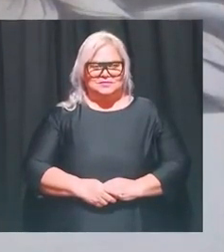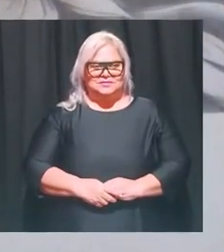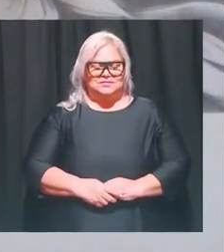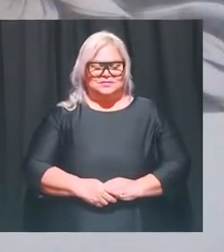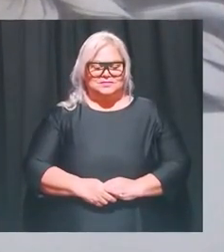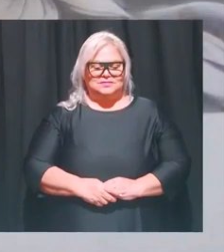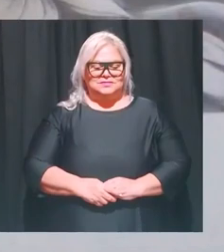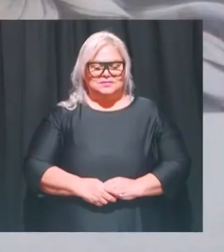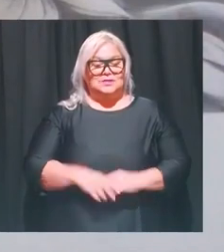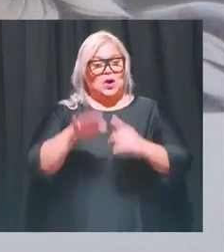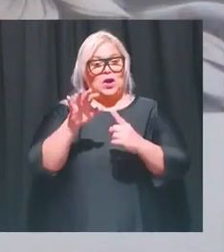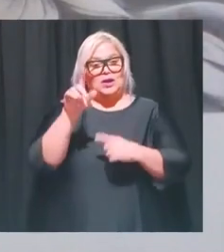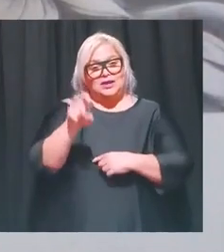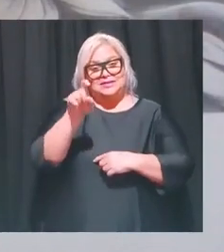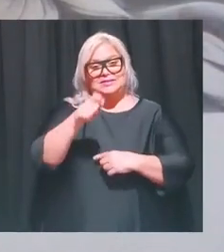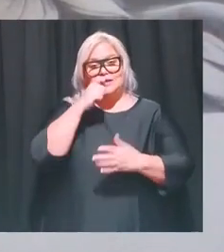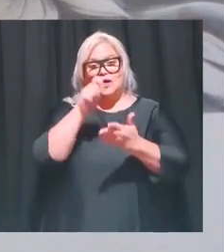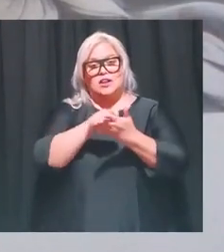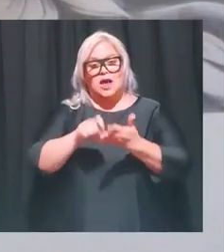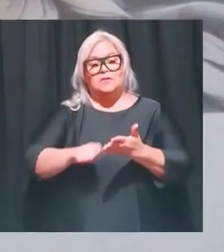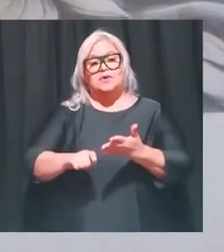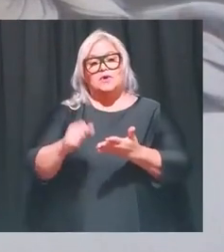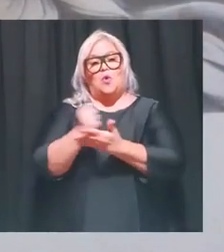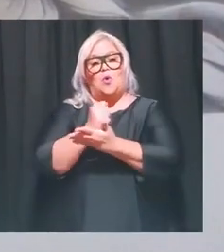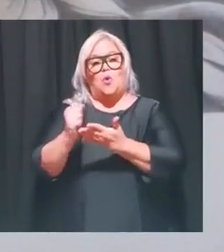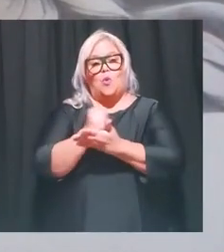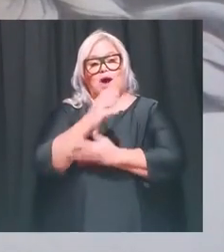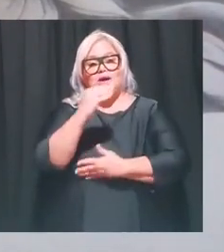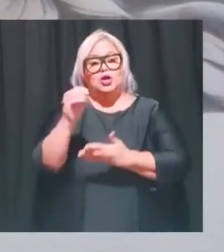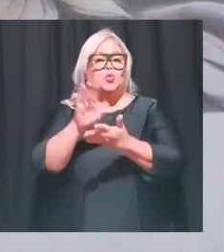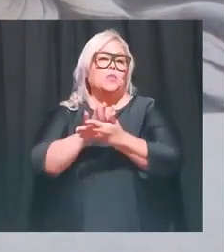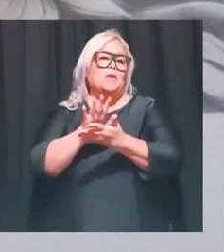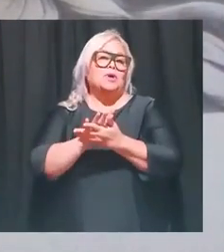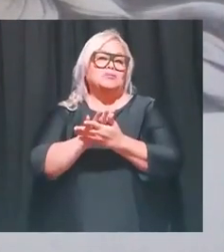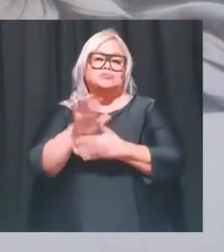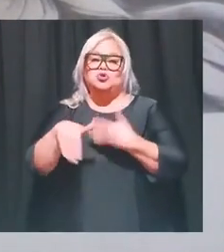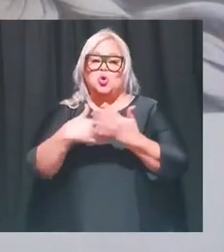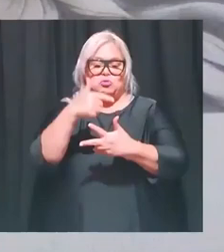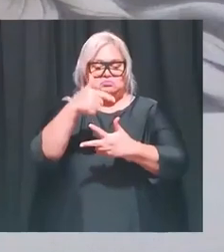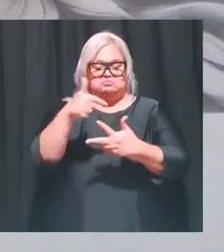lo único que necesitan es un lápiz y una goma de borrar y un papel eso es todo